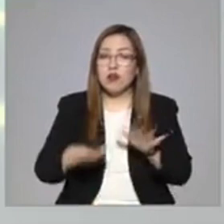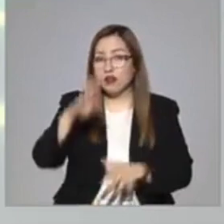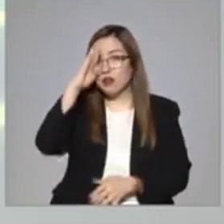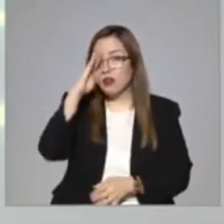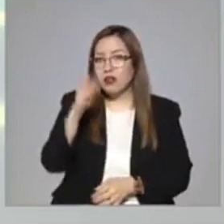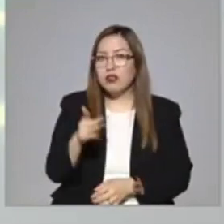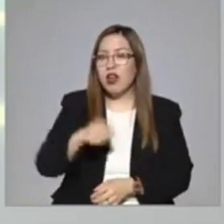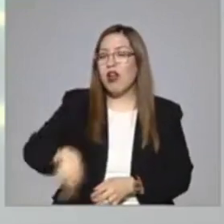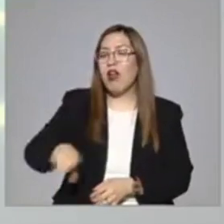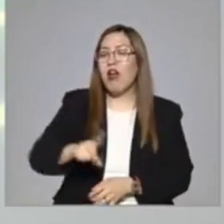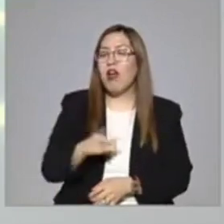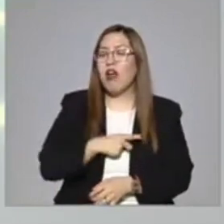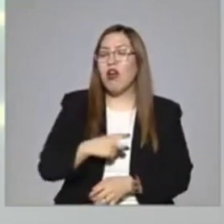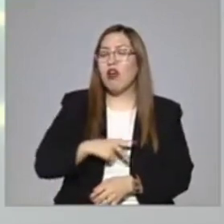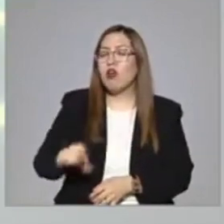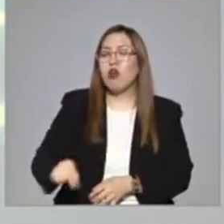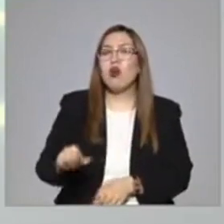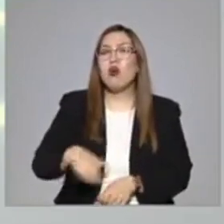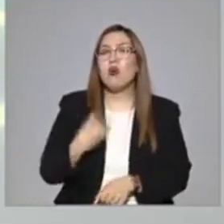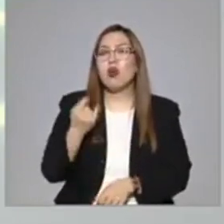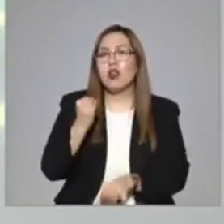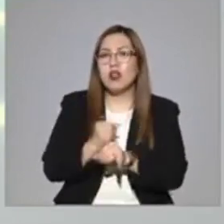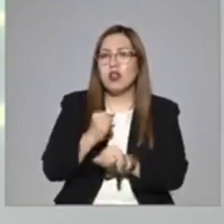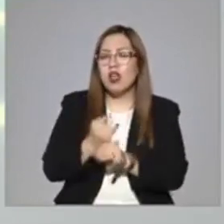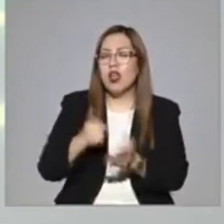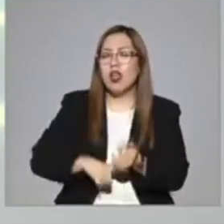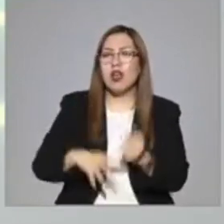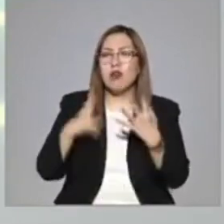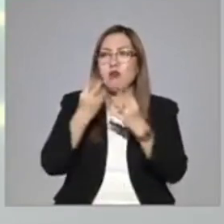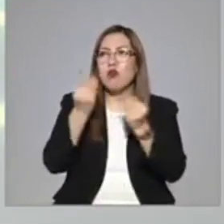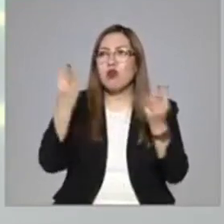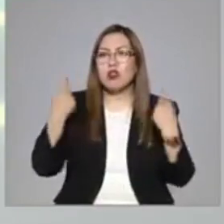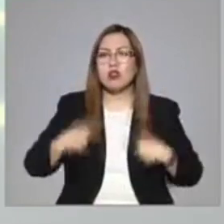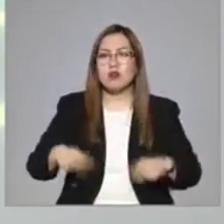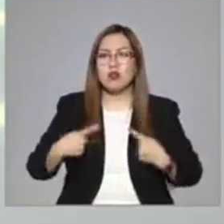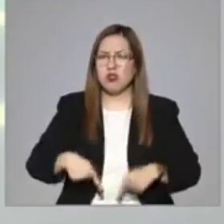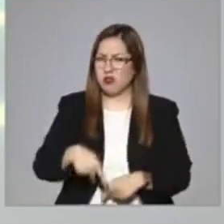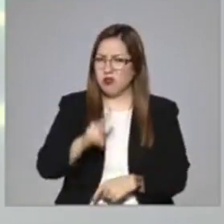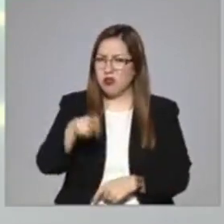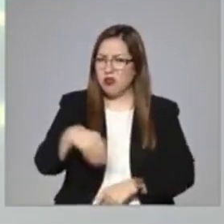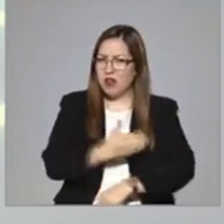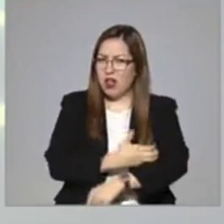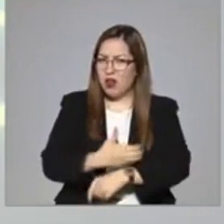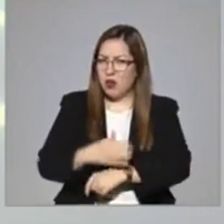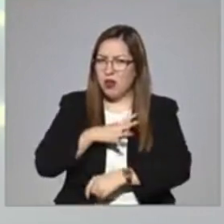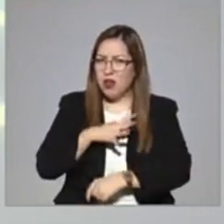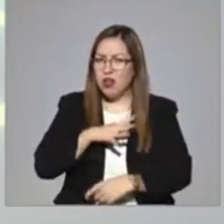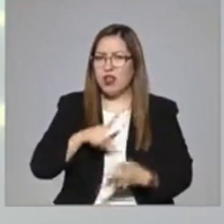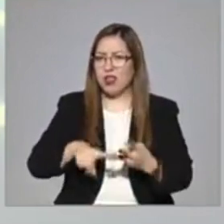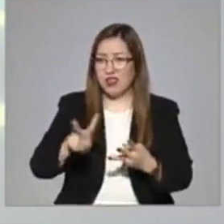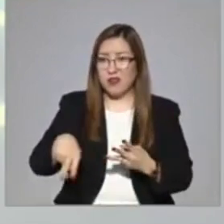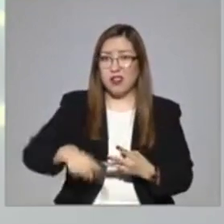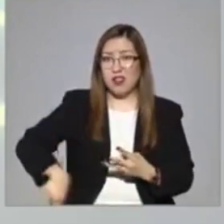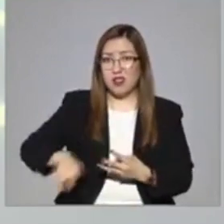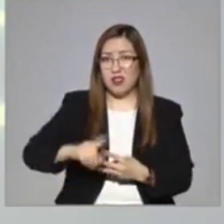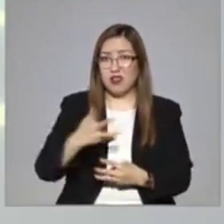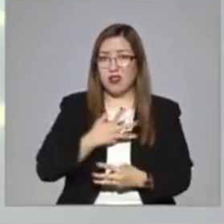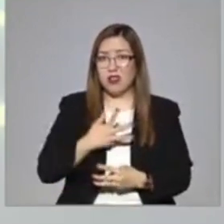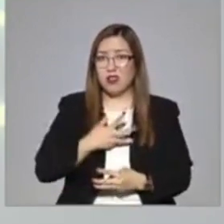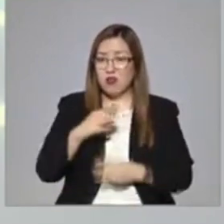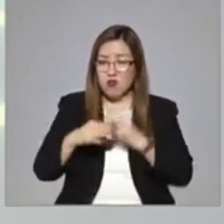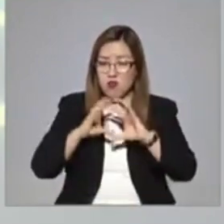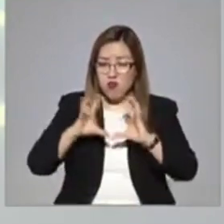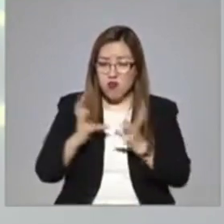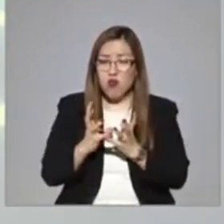no están solos porque están en las redes sociales y están rodeados de mucha gente. En realidad están acompañados o en realidad están en un mundo cibernético que